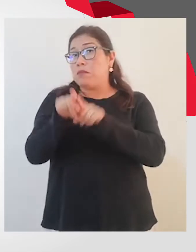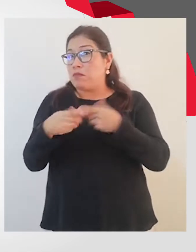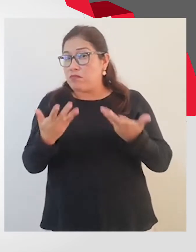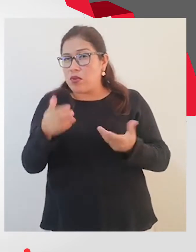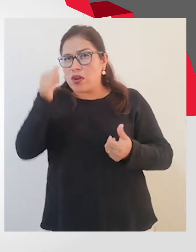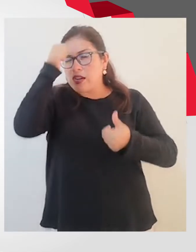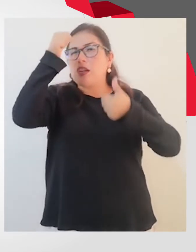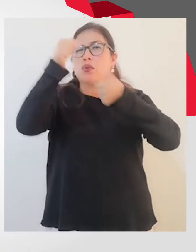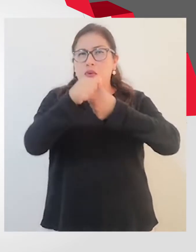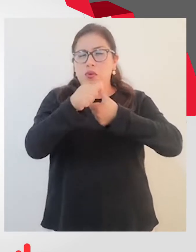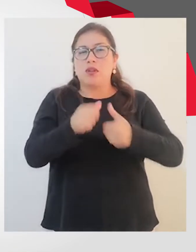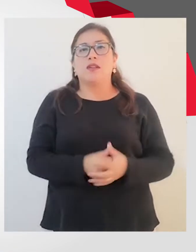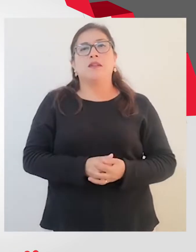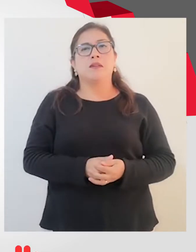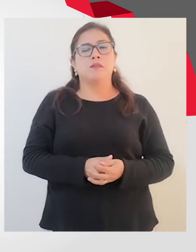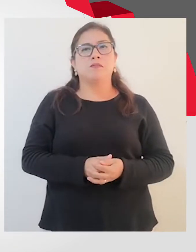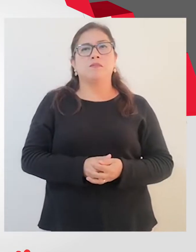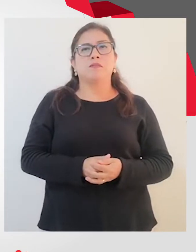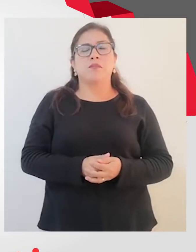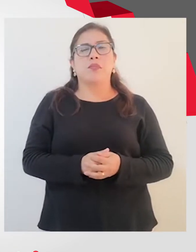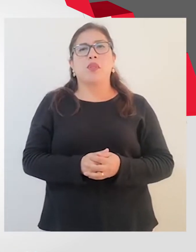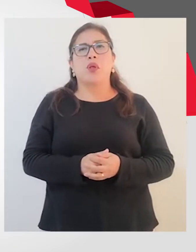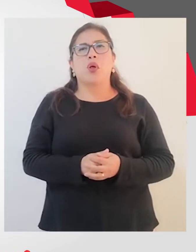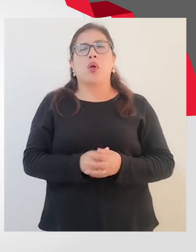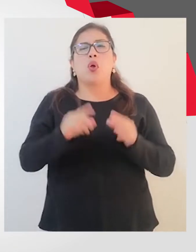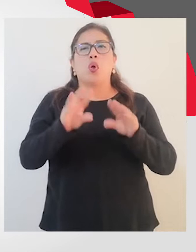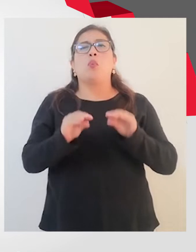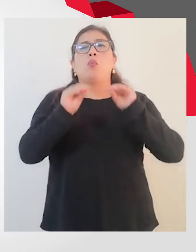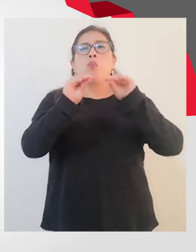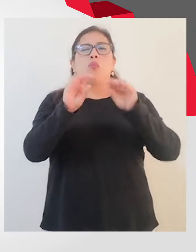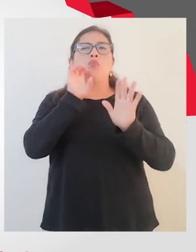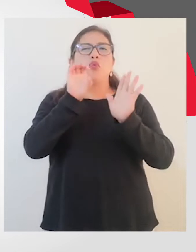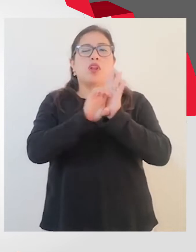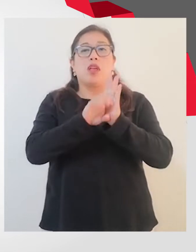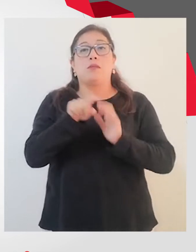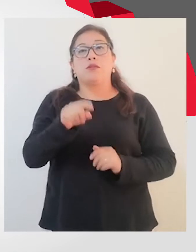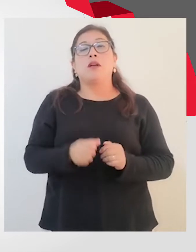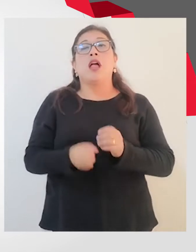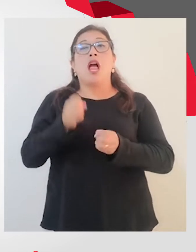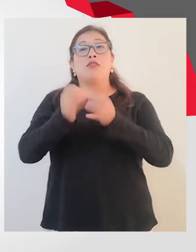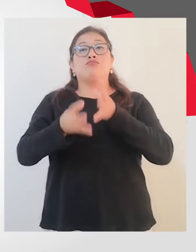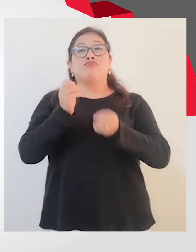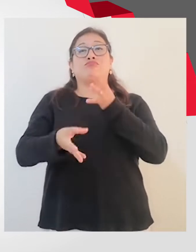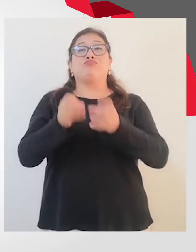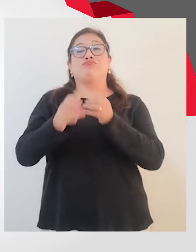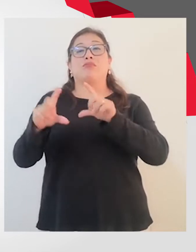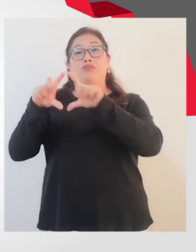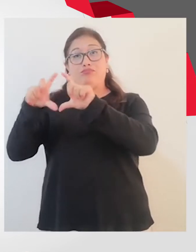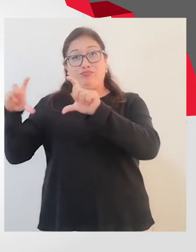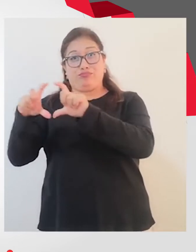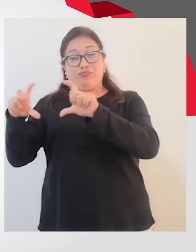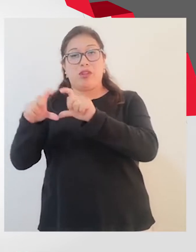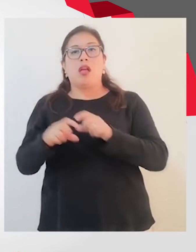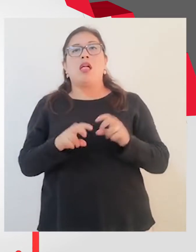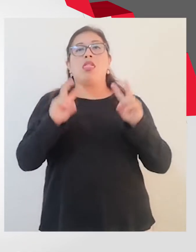que resaltar es de que ponen los rótulos, cuando hay lengua de señas, ponen el rótulo delante del intérprete.